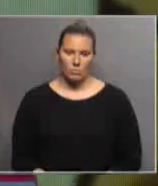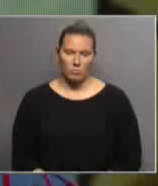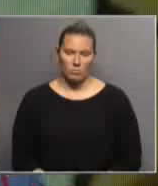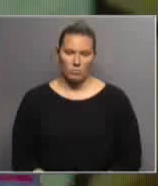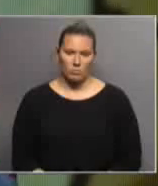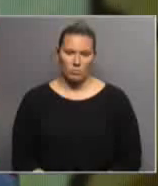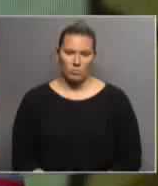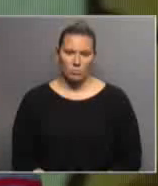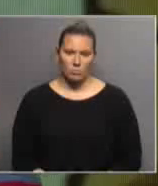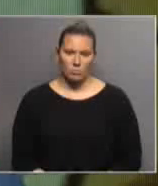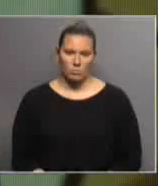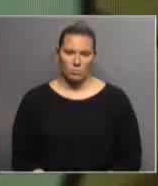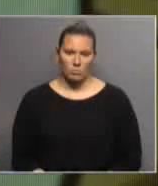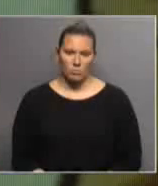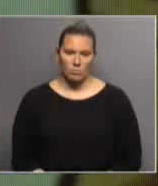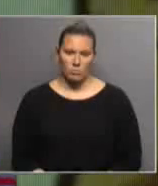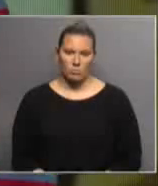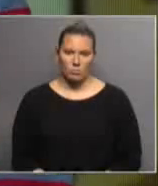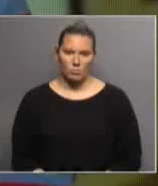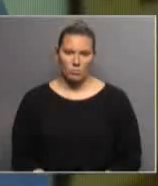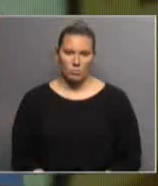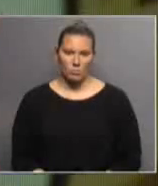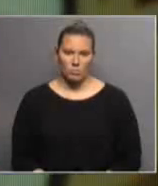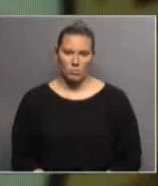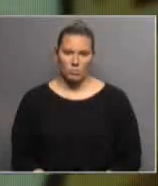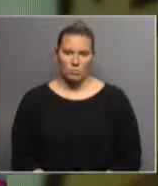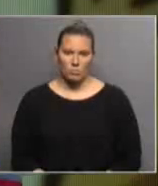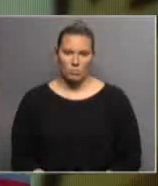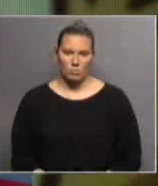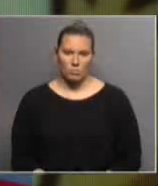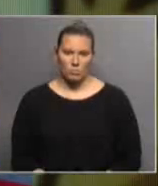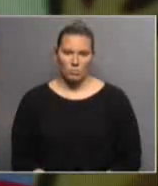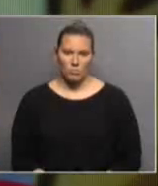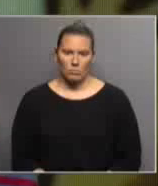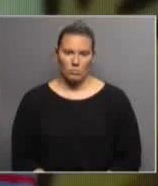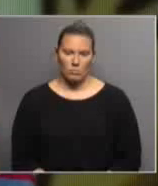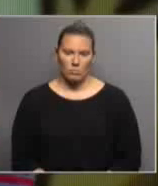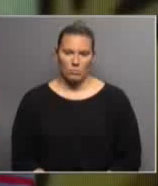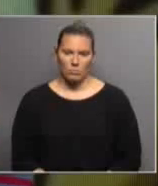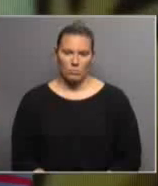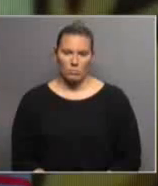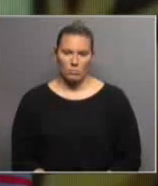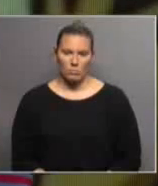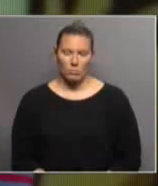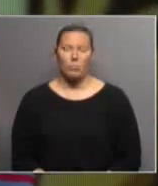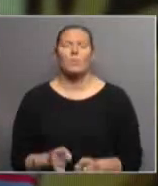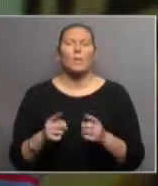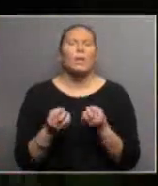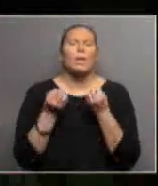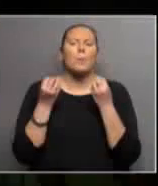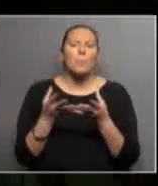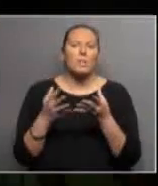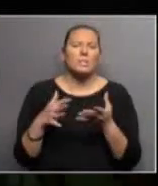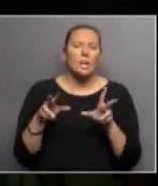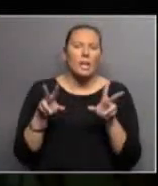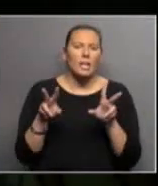se solucionó, se fue buscando y se ha logrado en todos los ámbitos educativos. ¿Y qué está pasando con